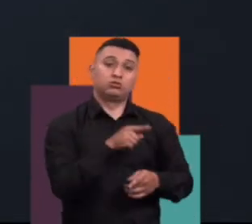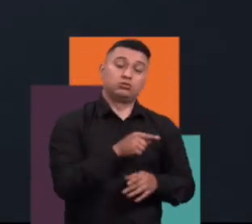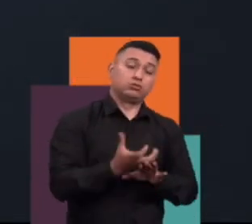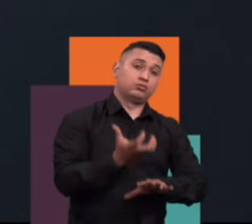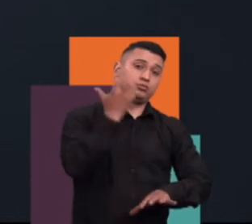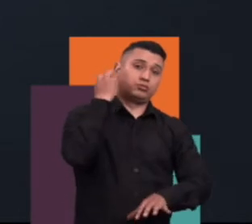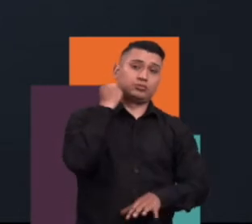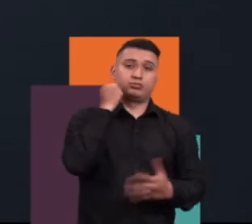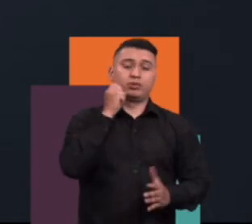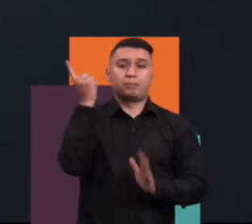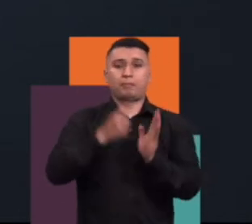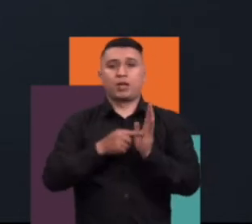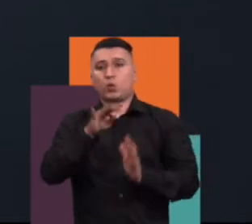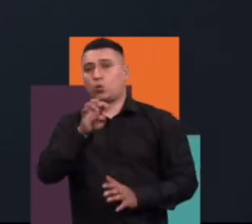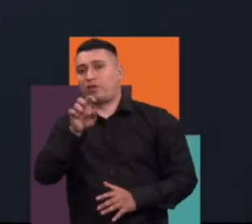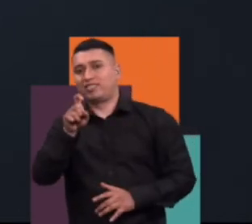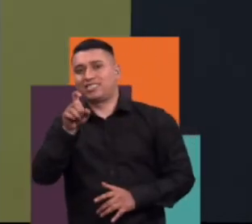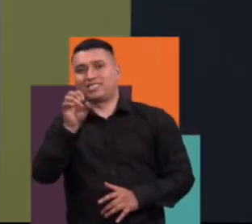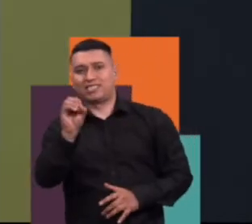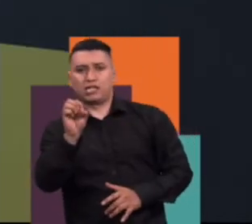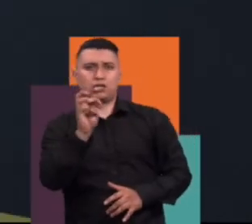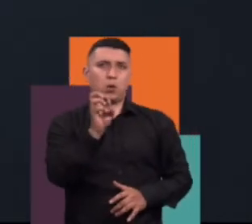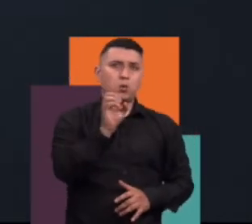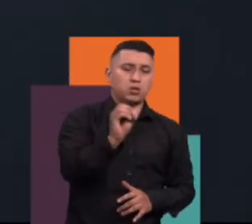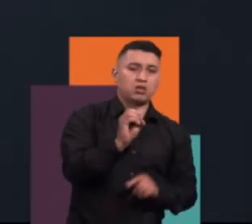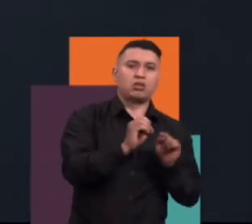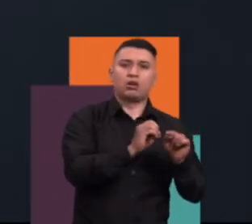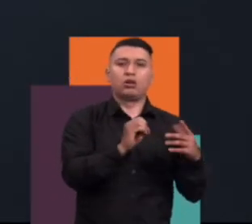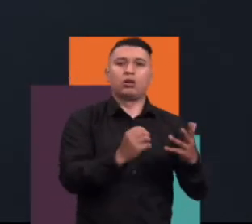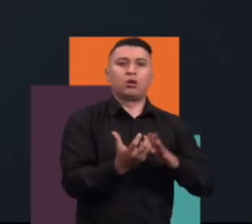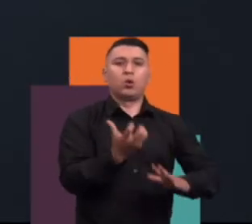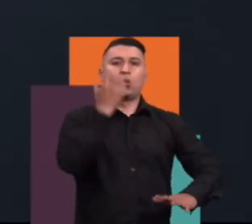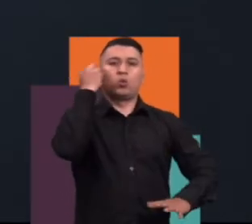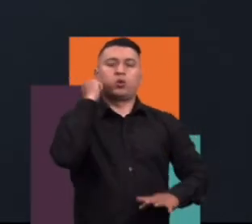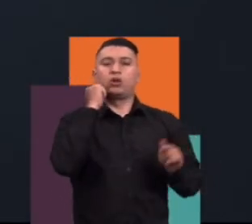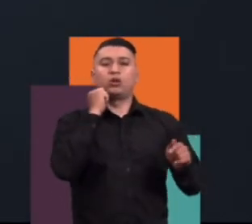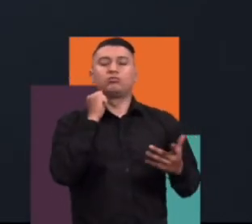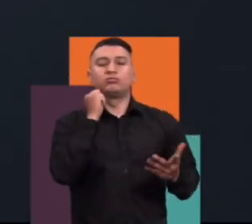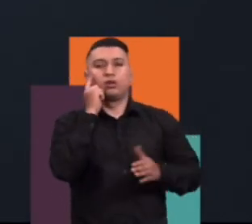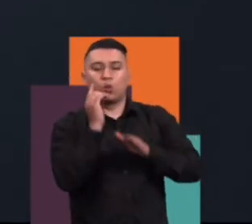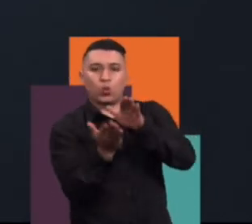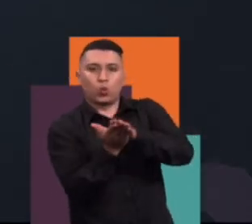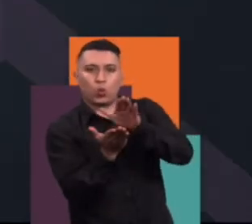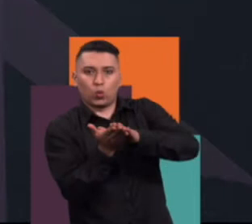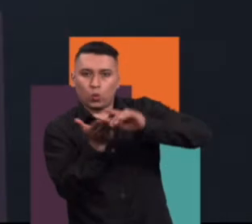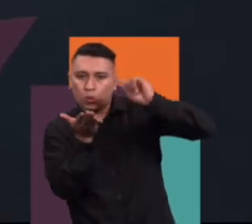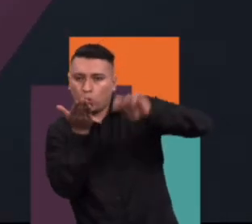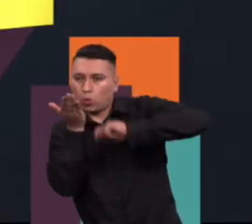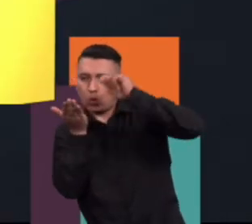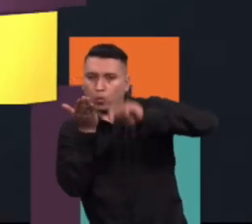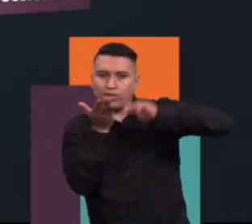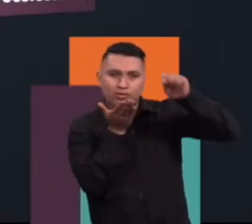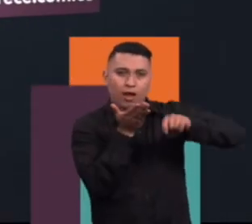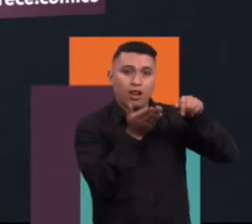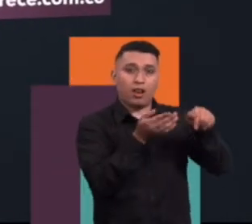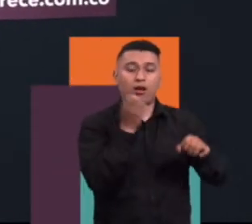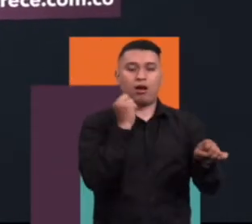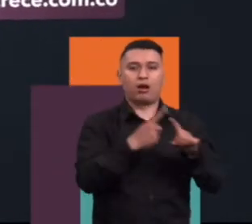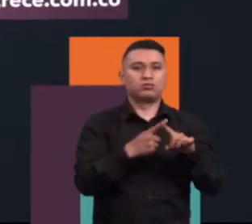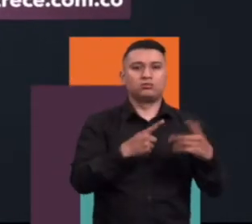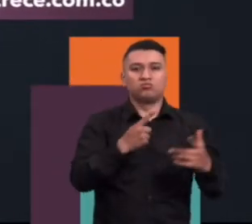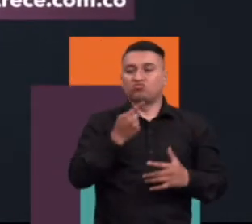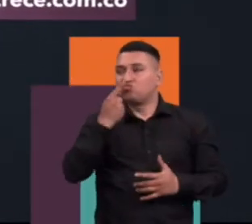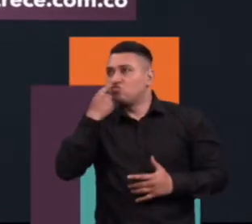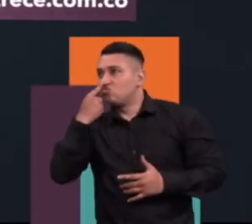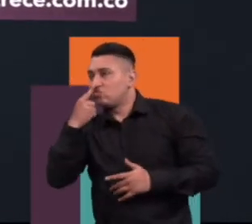y me pongo a pensar en Jacques Cousteau, en esos grandes documentales de National Geographic, donde hay un componente de exploración y de ciencia.